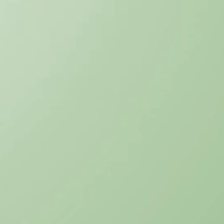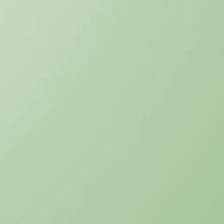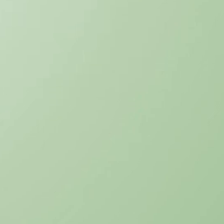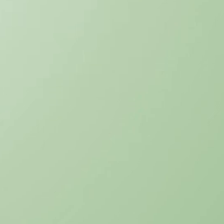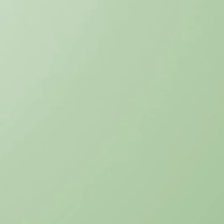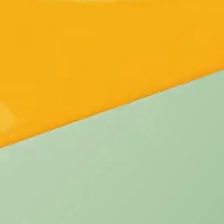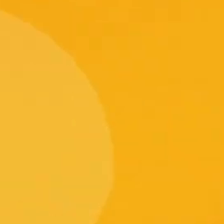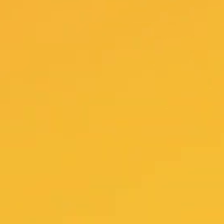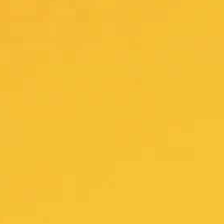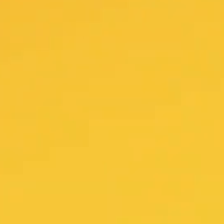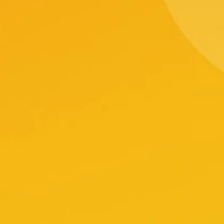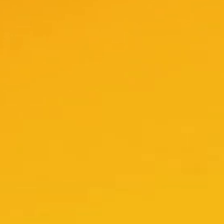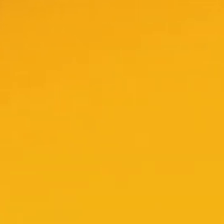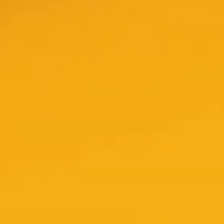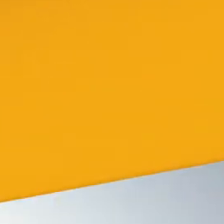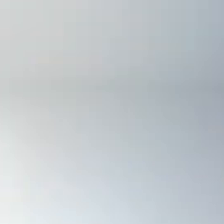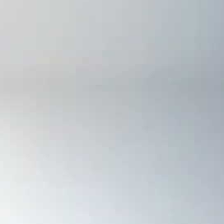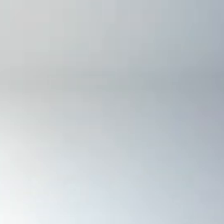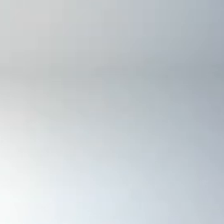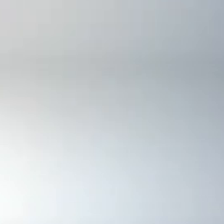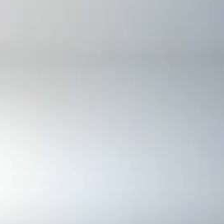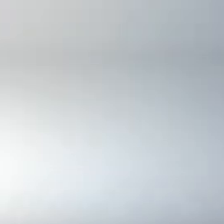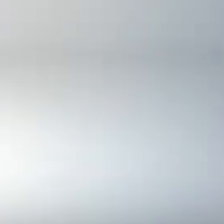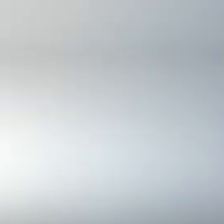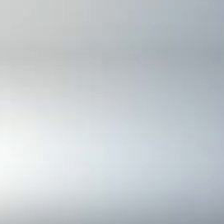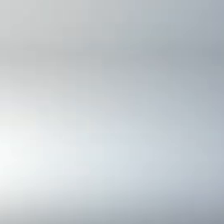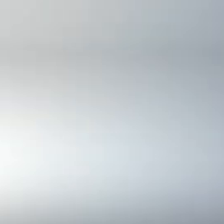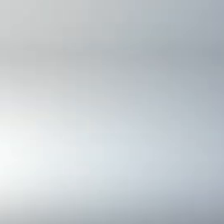vamos a ver